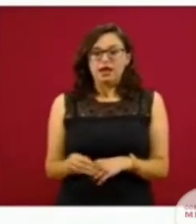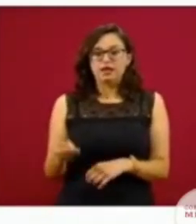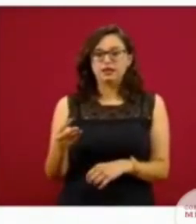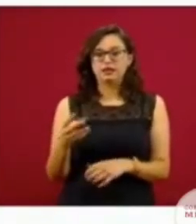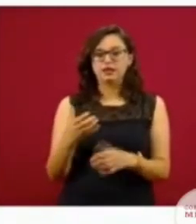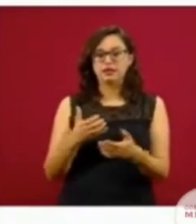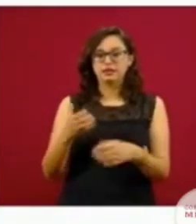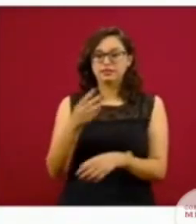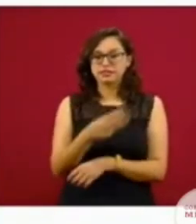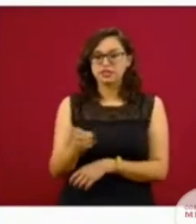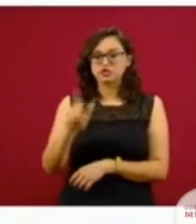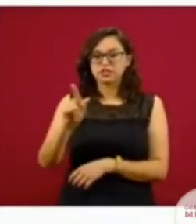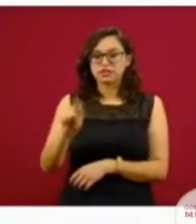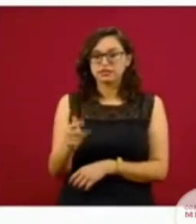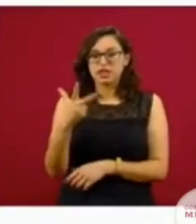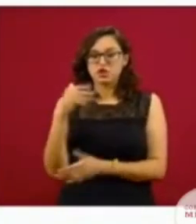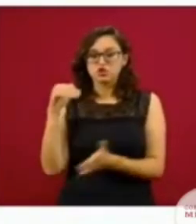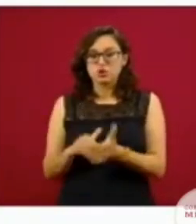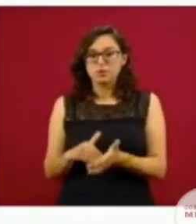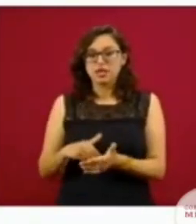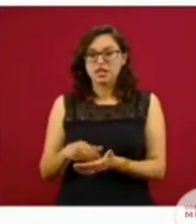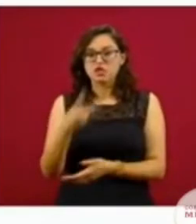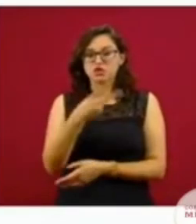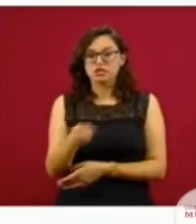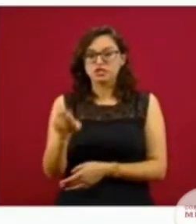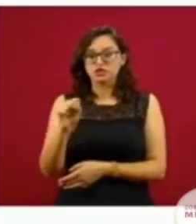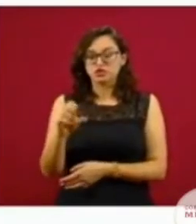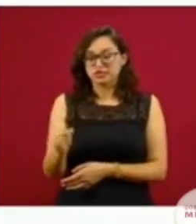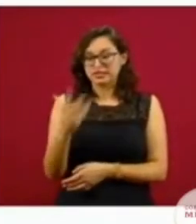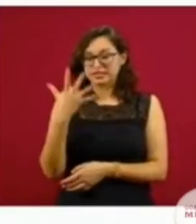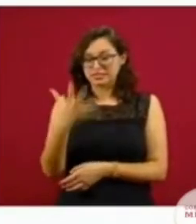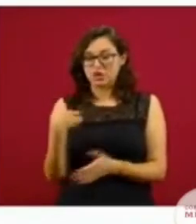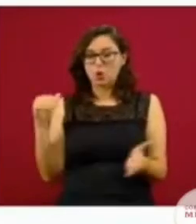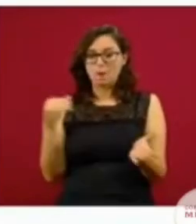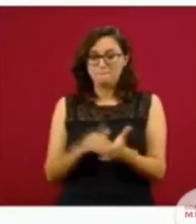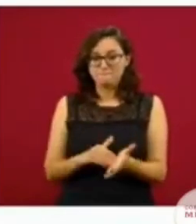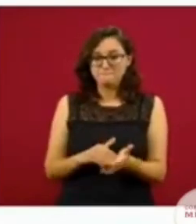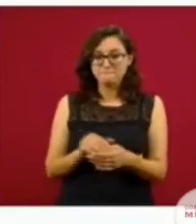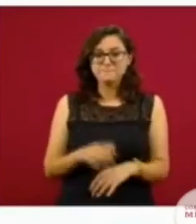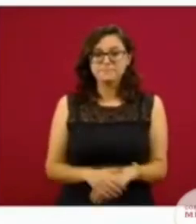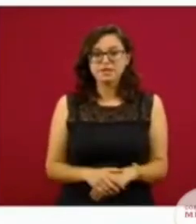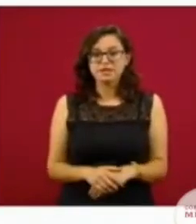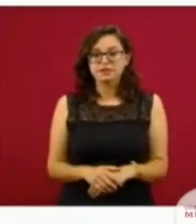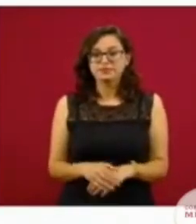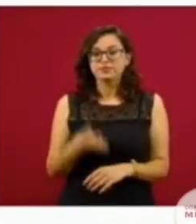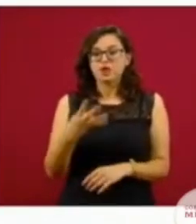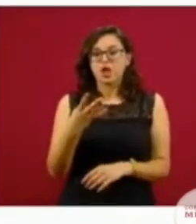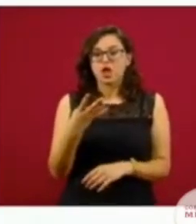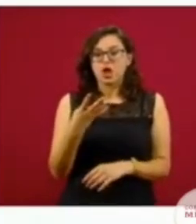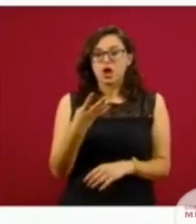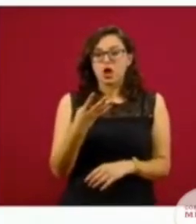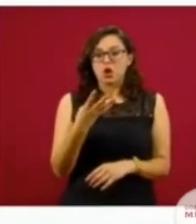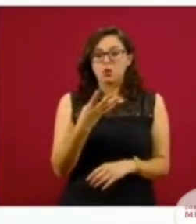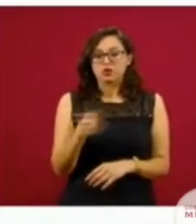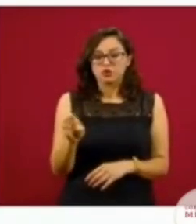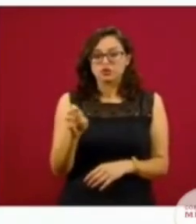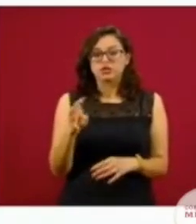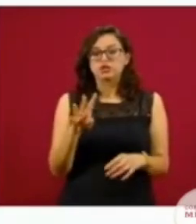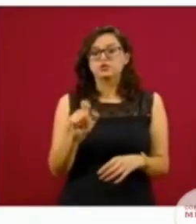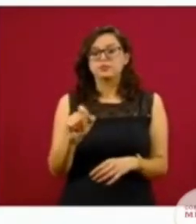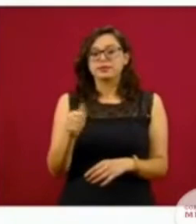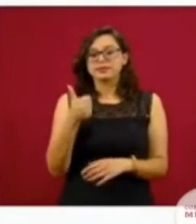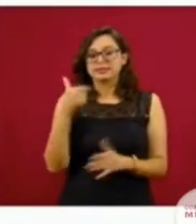confirmados que se ven en la zona café, un correspondiente número de casos que han sido descartados, 426 mil,